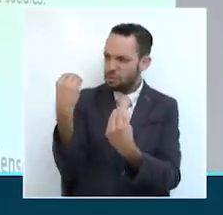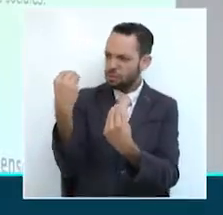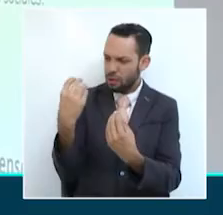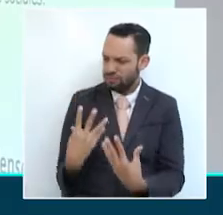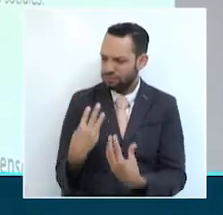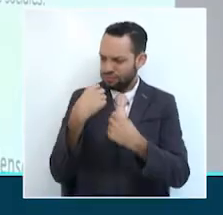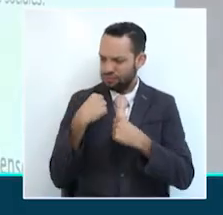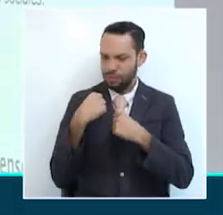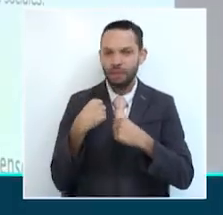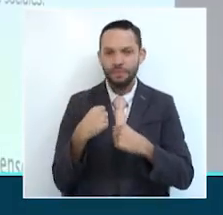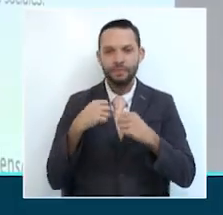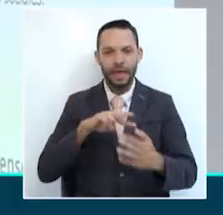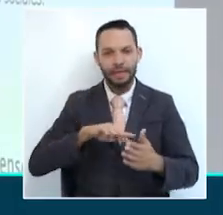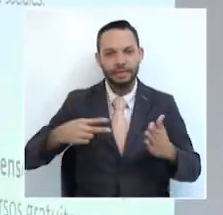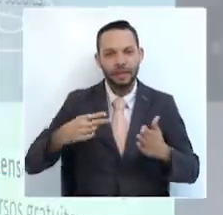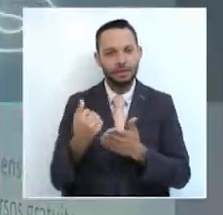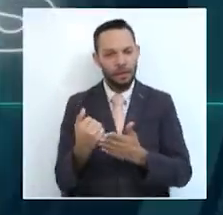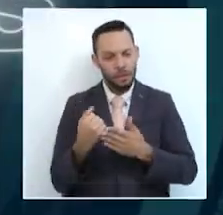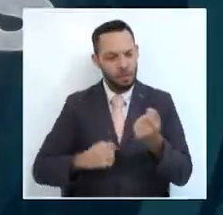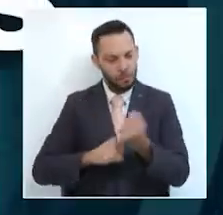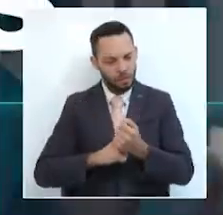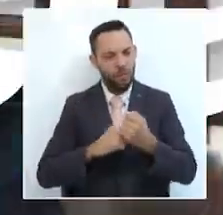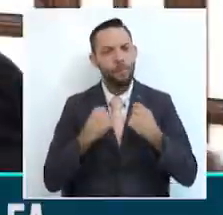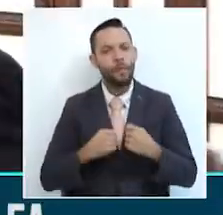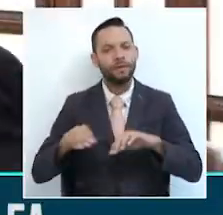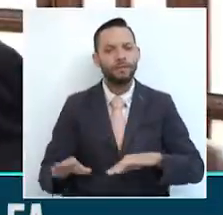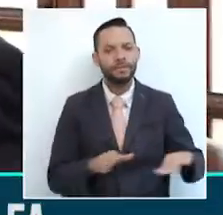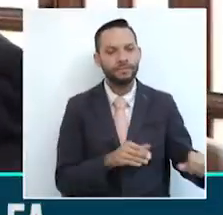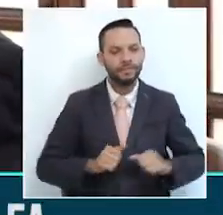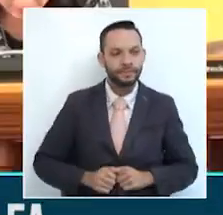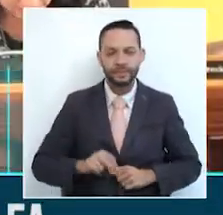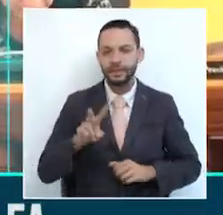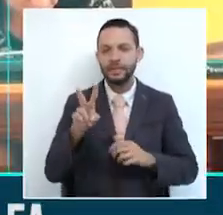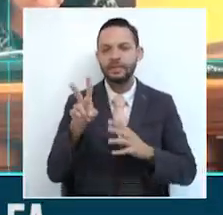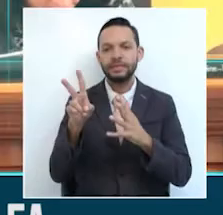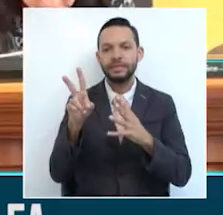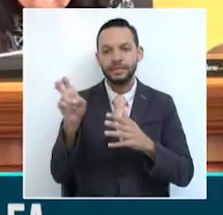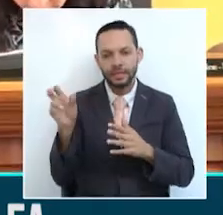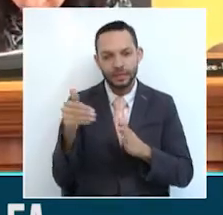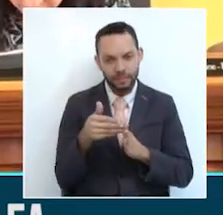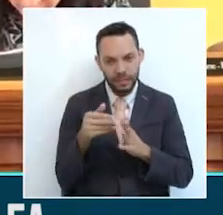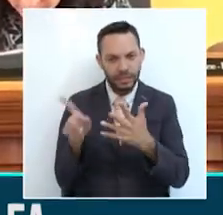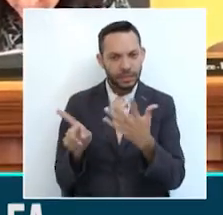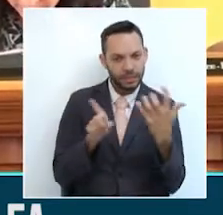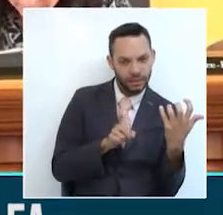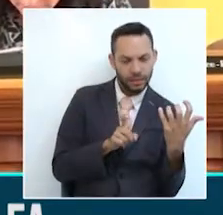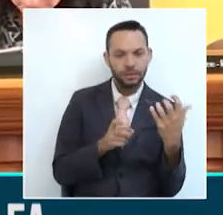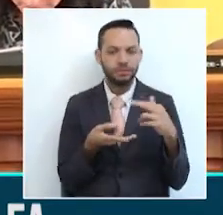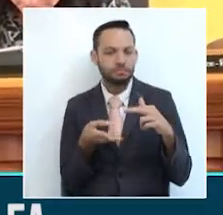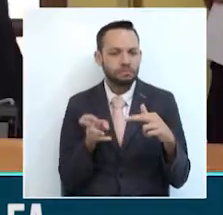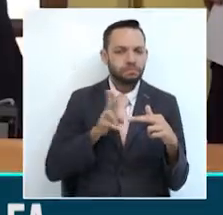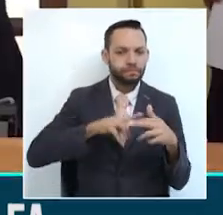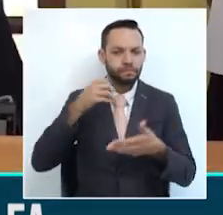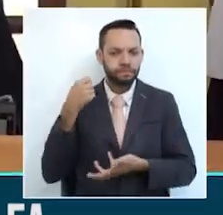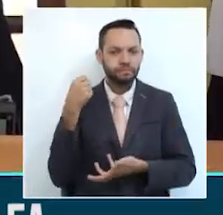del balance TIC en el departamento. 7.600 millones de pesos se añadirán al presupuesto del